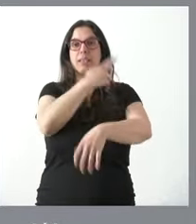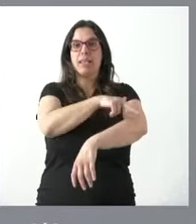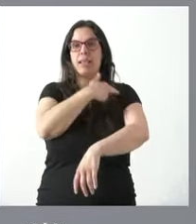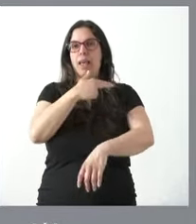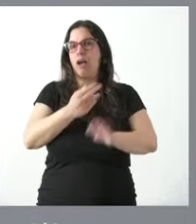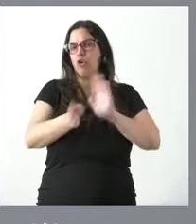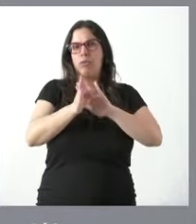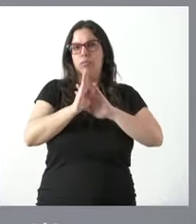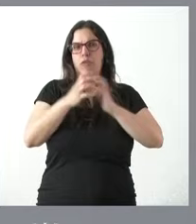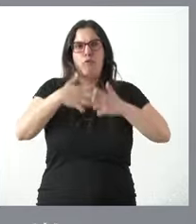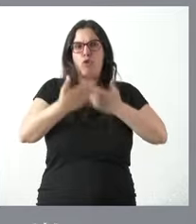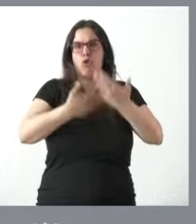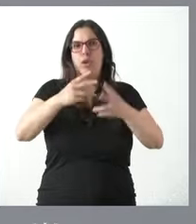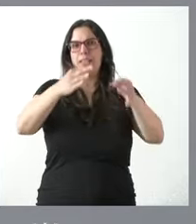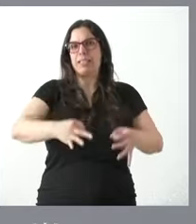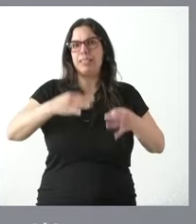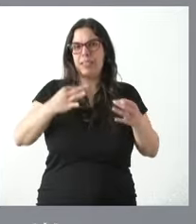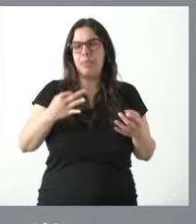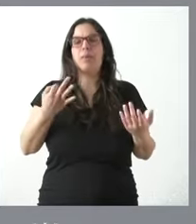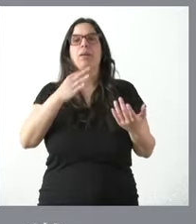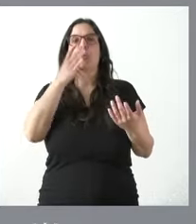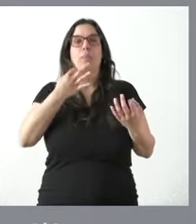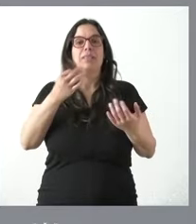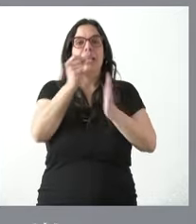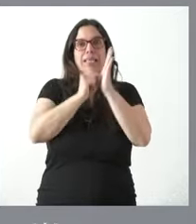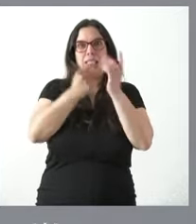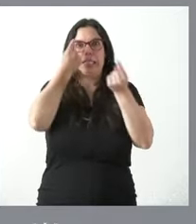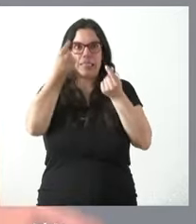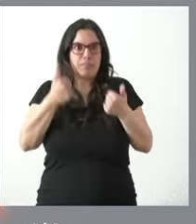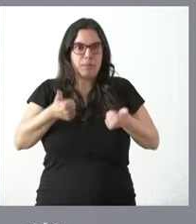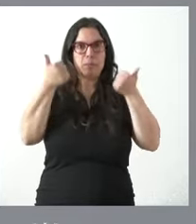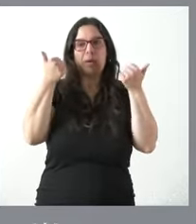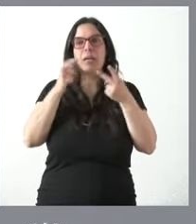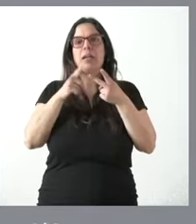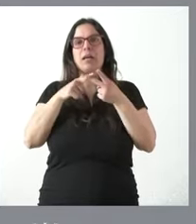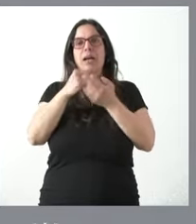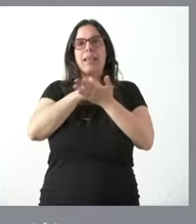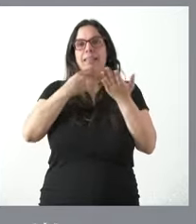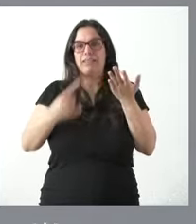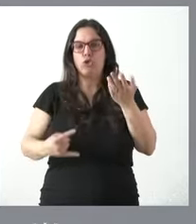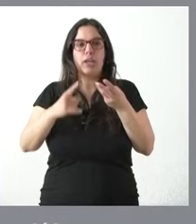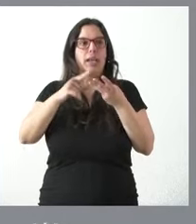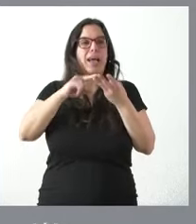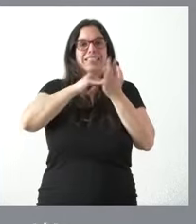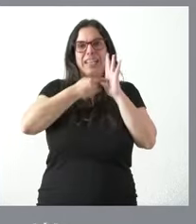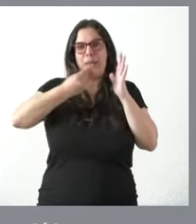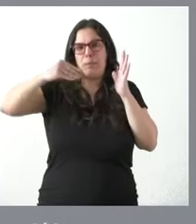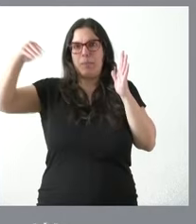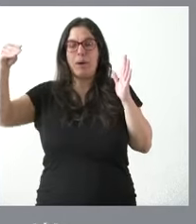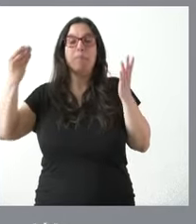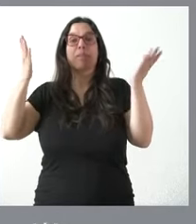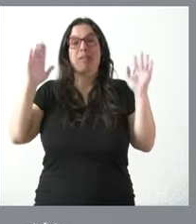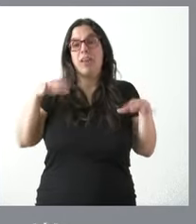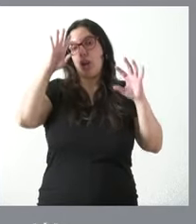vivas lógicamente las exigencias son mayores los requisitos son mayores la aparición de la receta electrónica y otro tipo de técnicas pues lógicamente